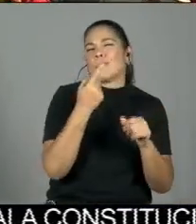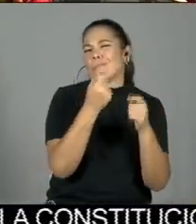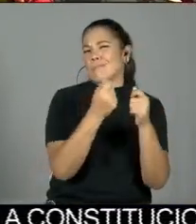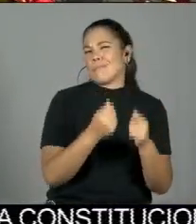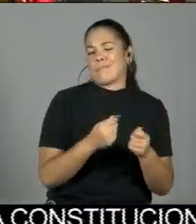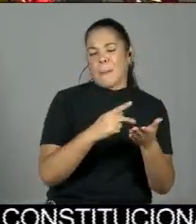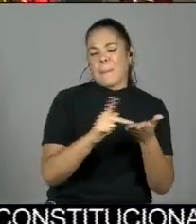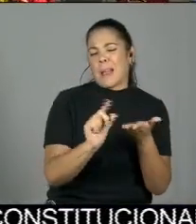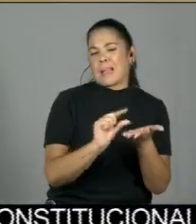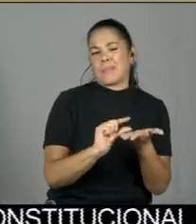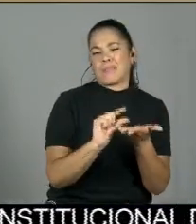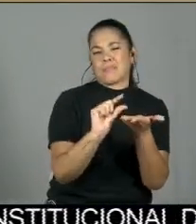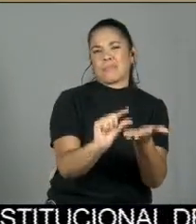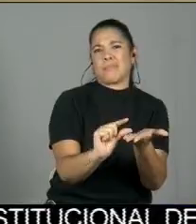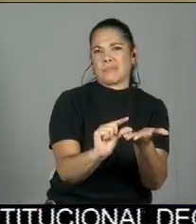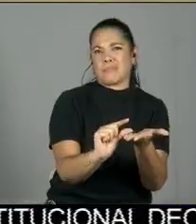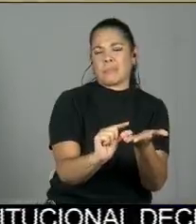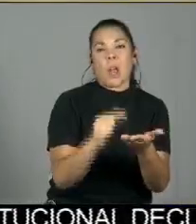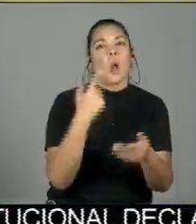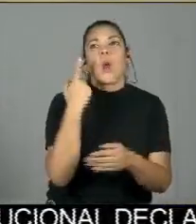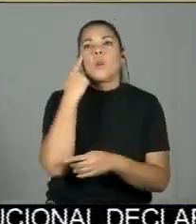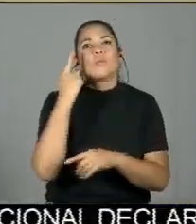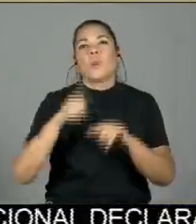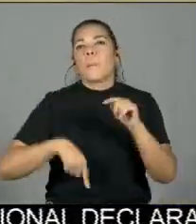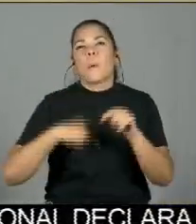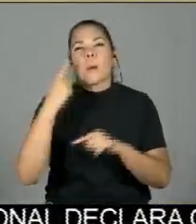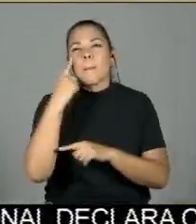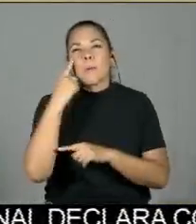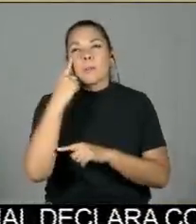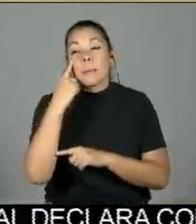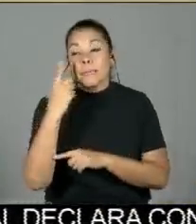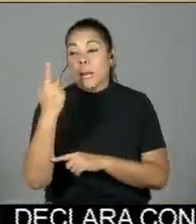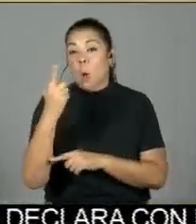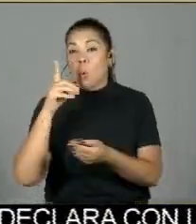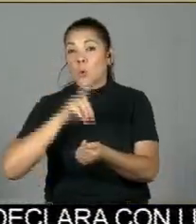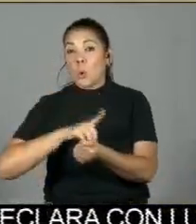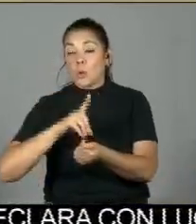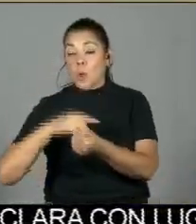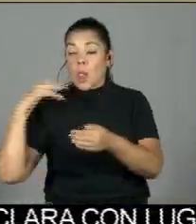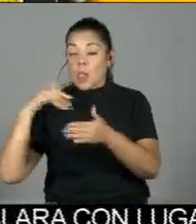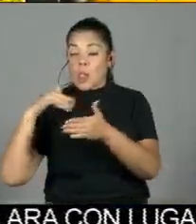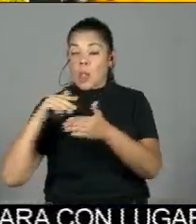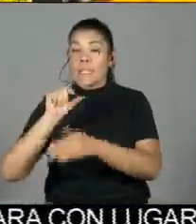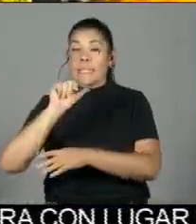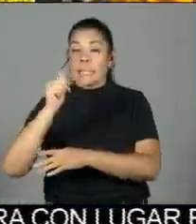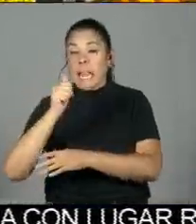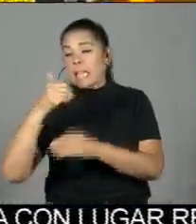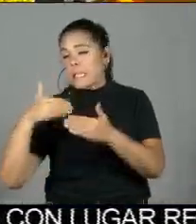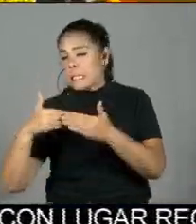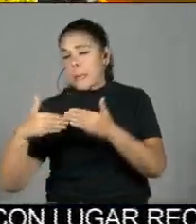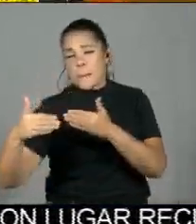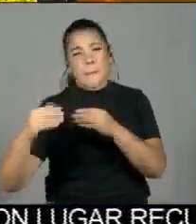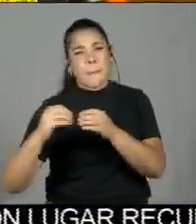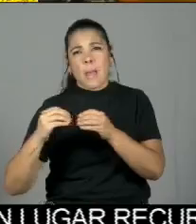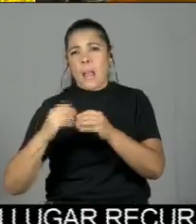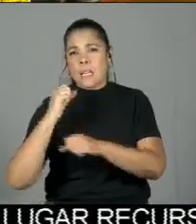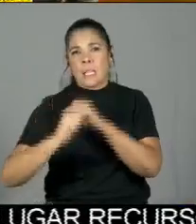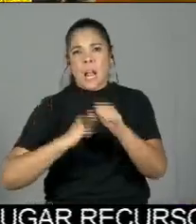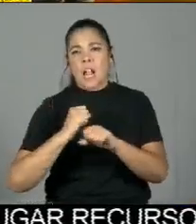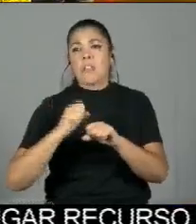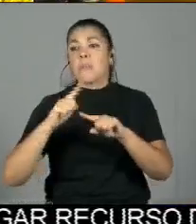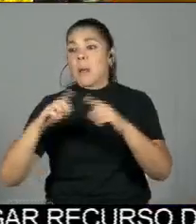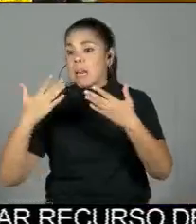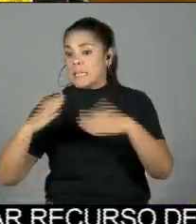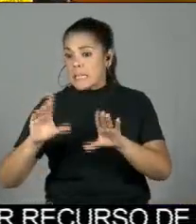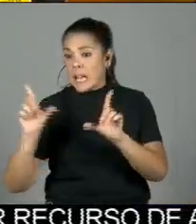Y no podemos pensar que un médico va a estudiar 10 o más años para ir a recibir un salario precario, o